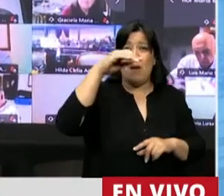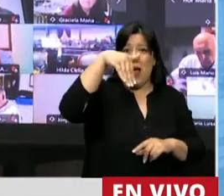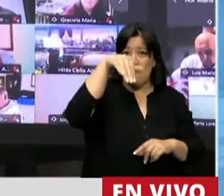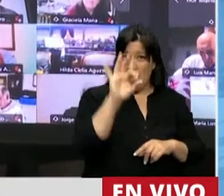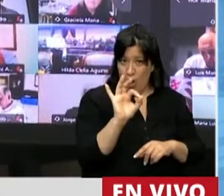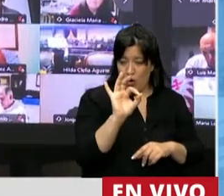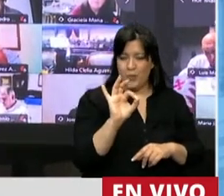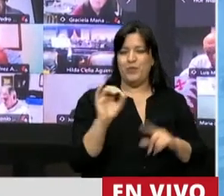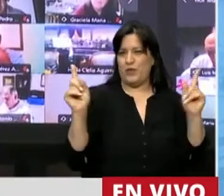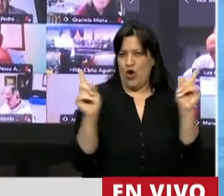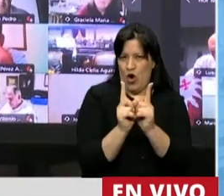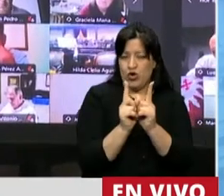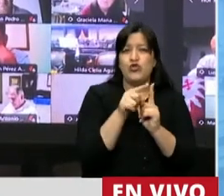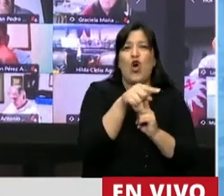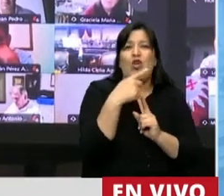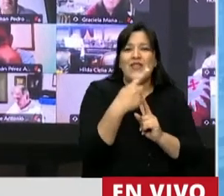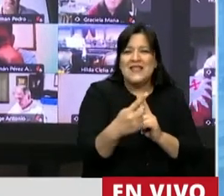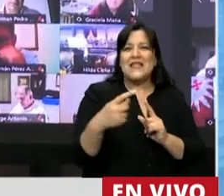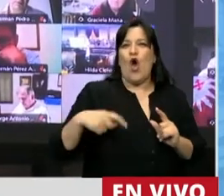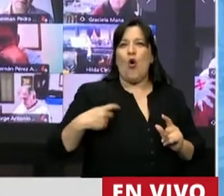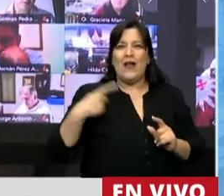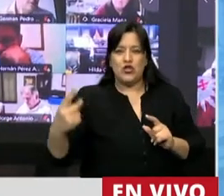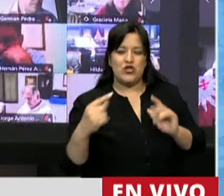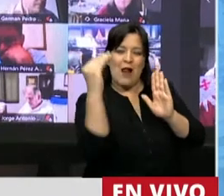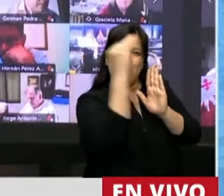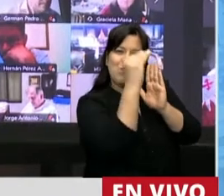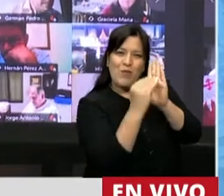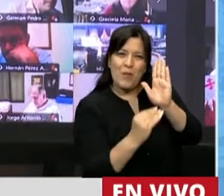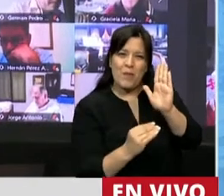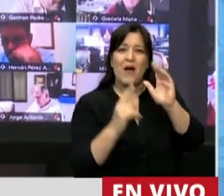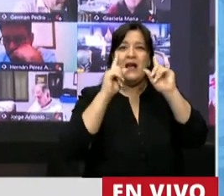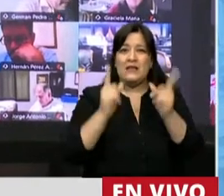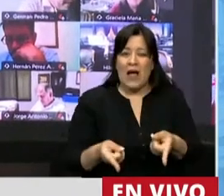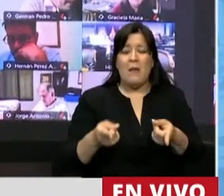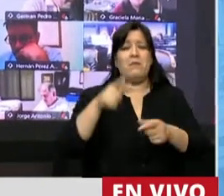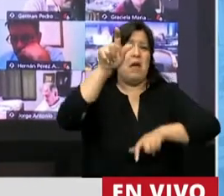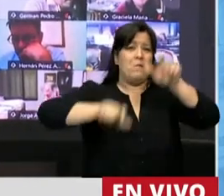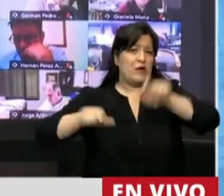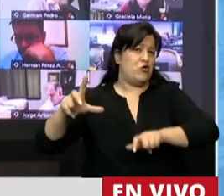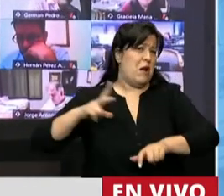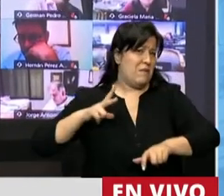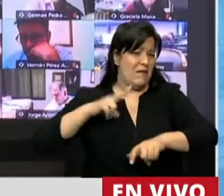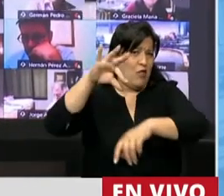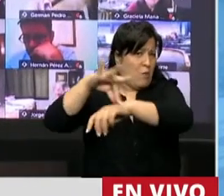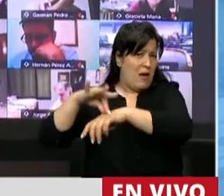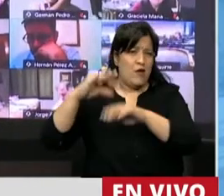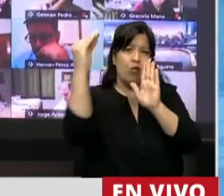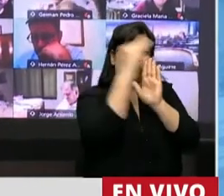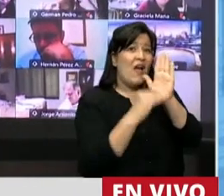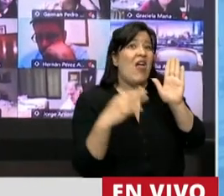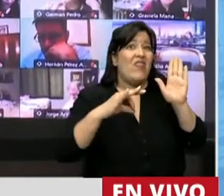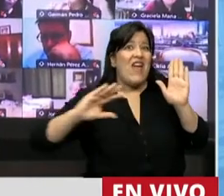el PMO que prestan las obras sociales y los prestadores de salud deberá incluir la